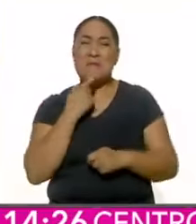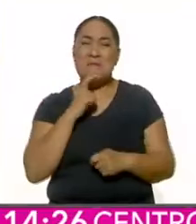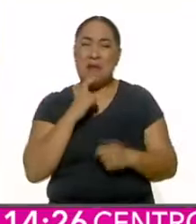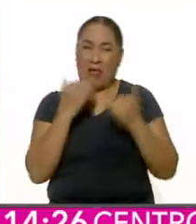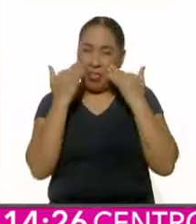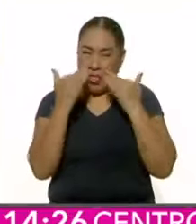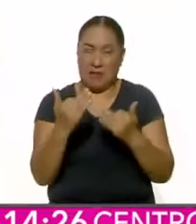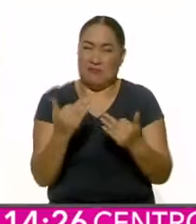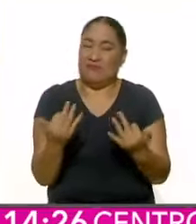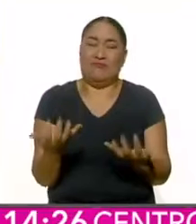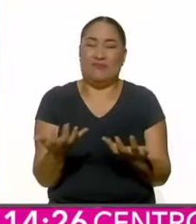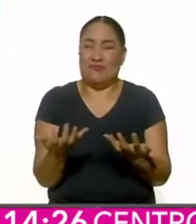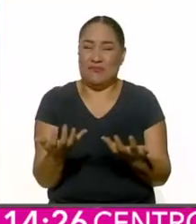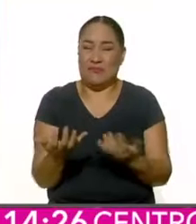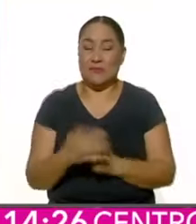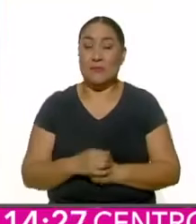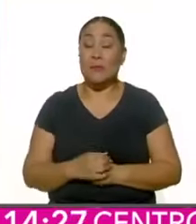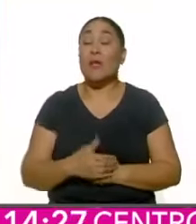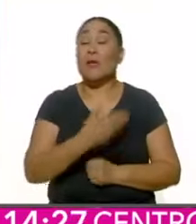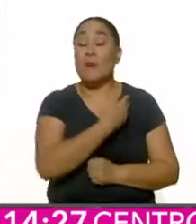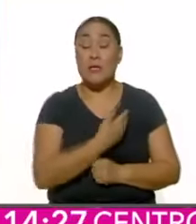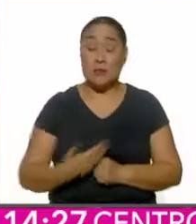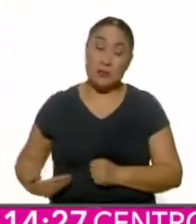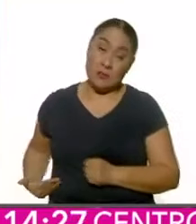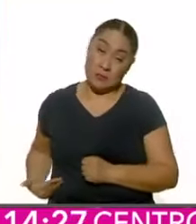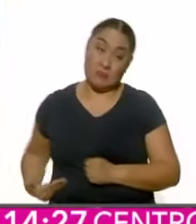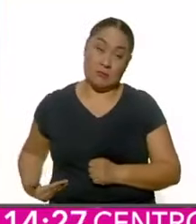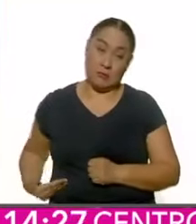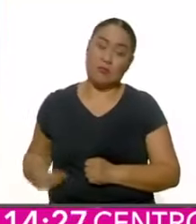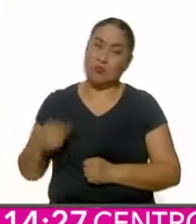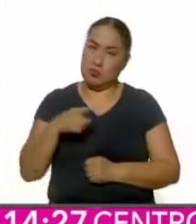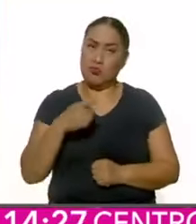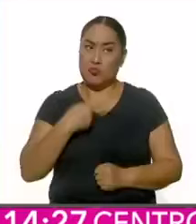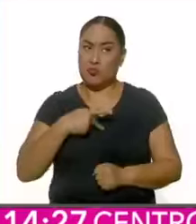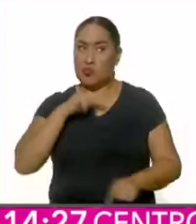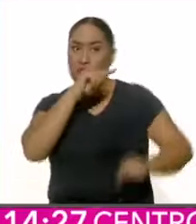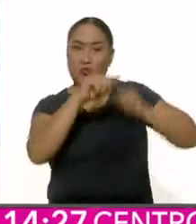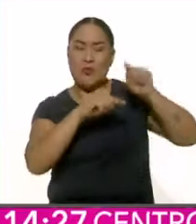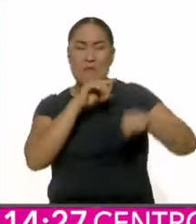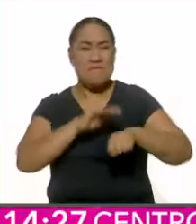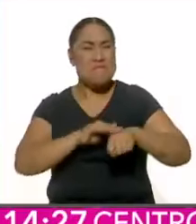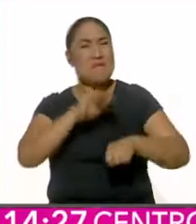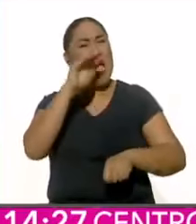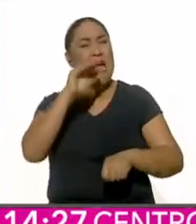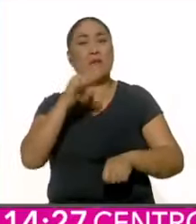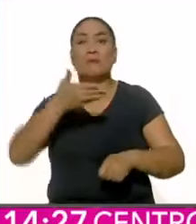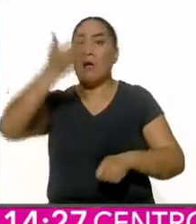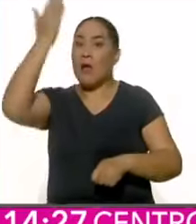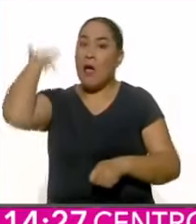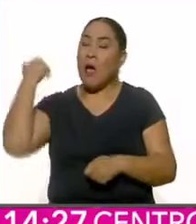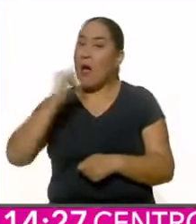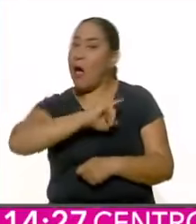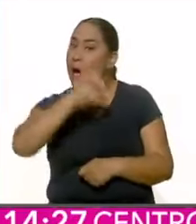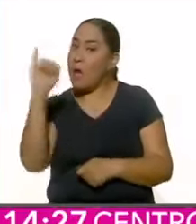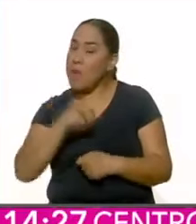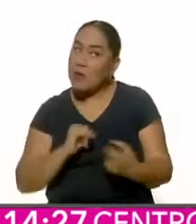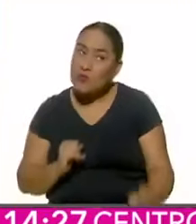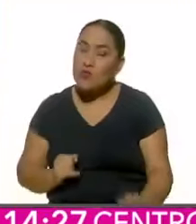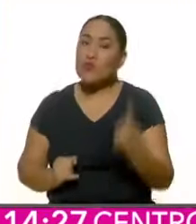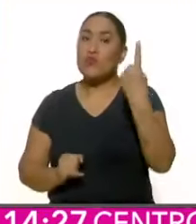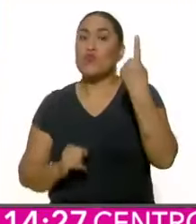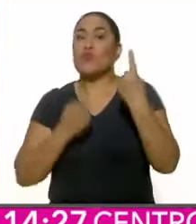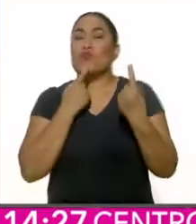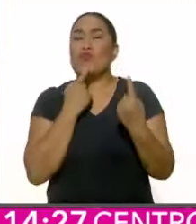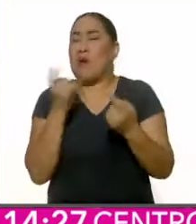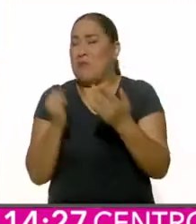López Obrador. El presidente, con mayor aceptación ciudadana en la historia de México, así, en